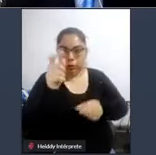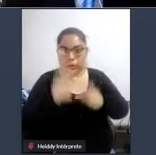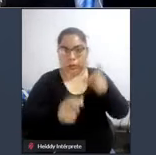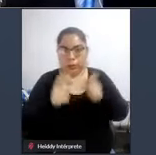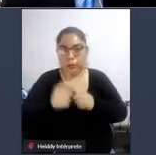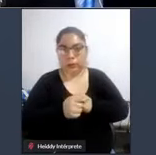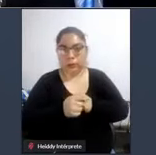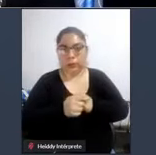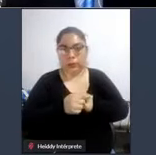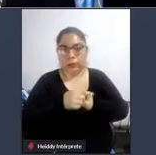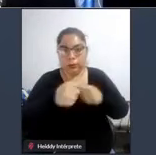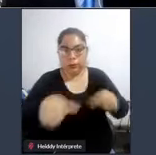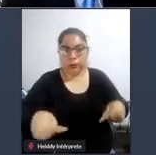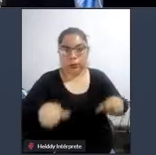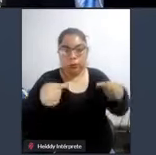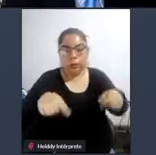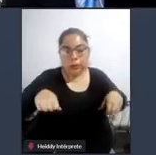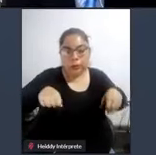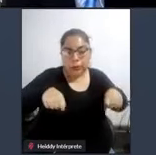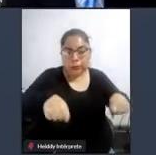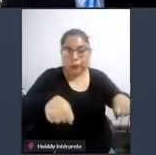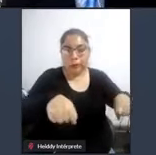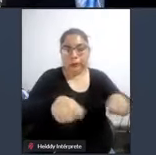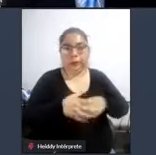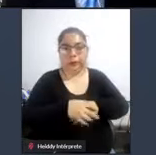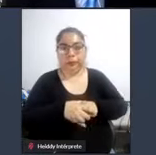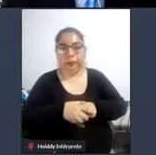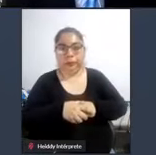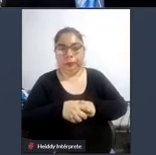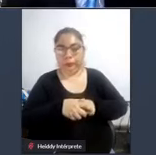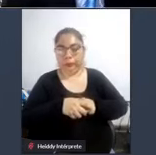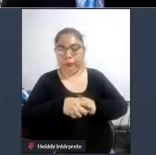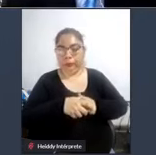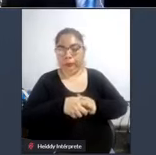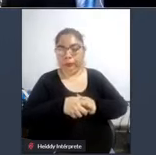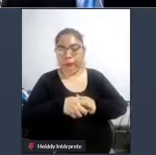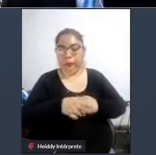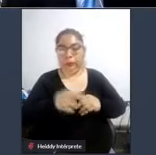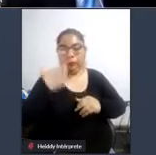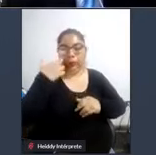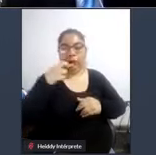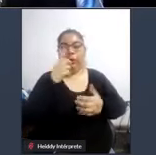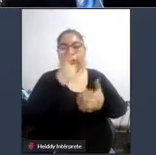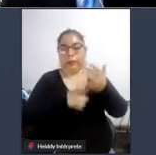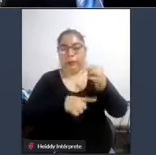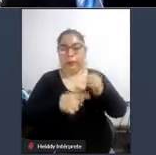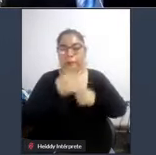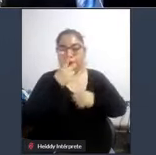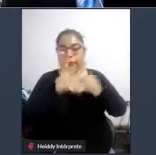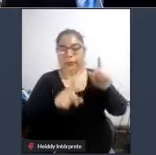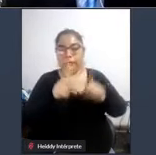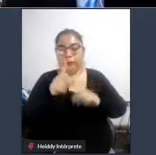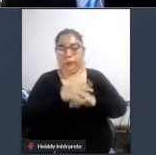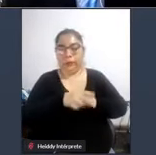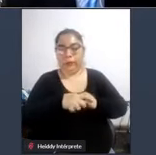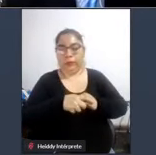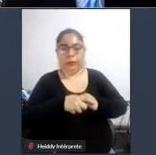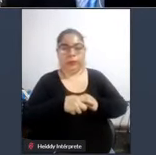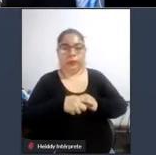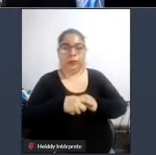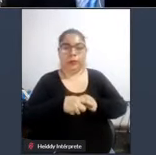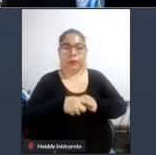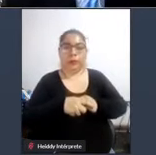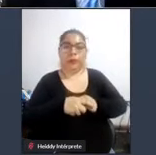manejamos con sillas de ruedas manuales pero eso no quita que tengamos las mismas necesidades